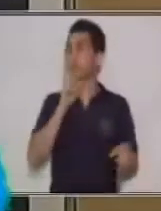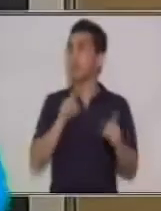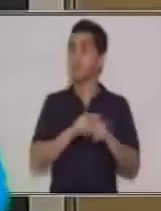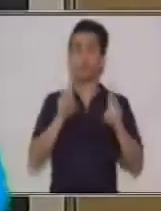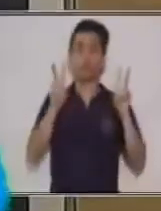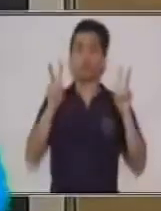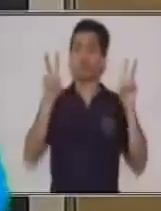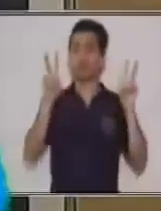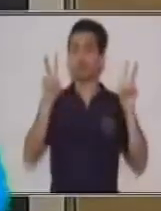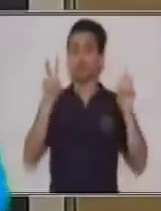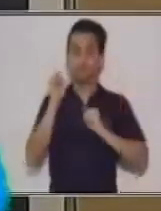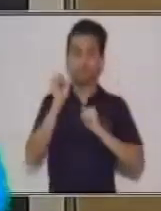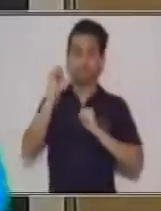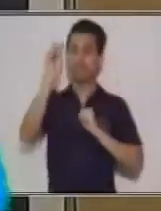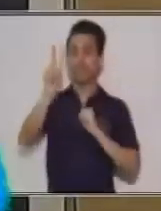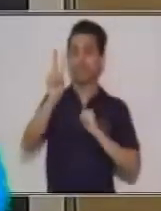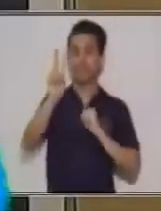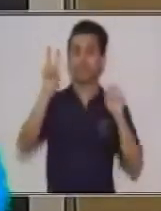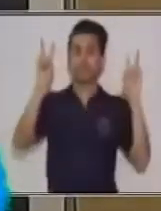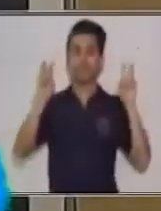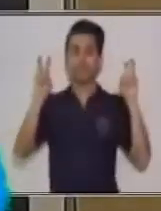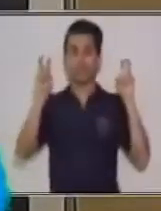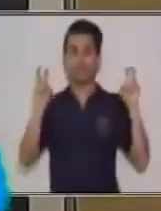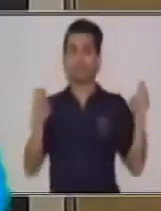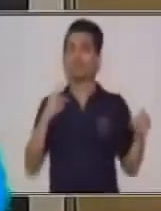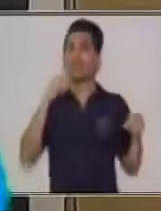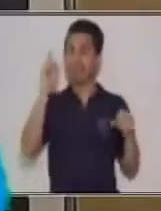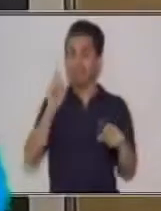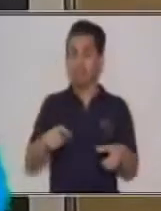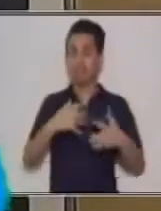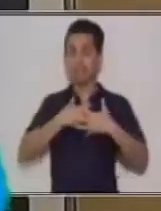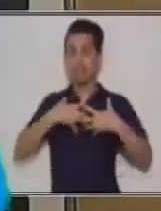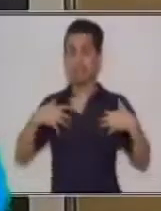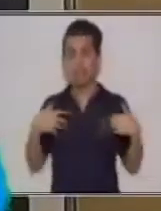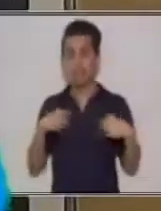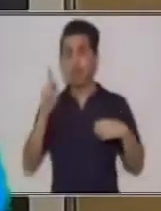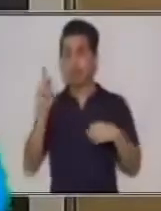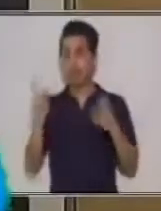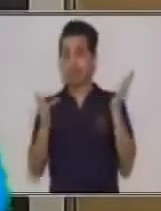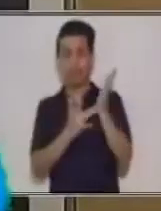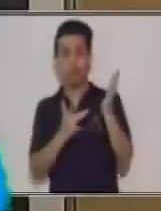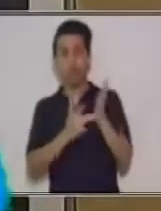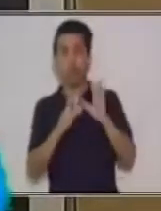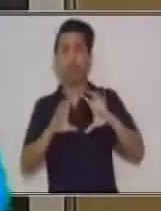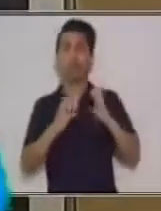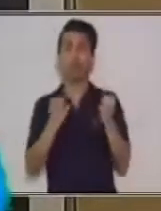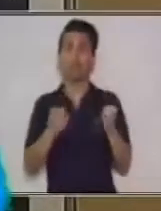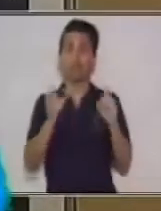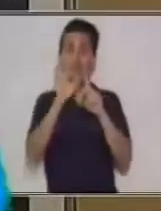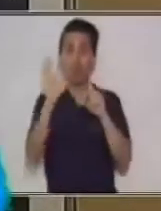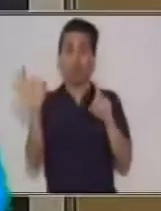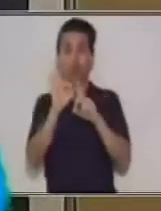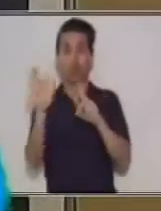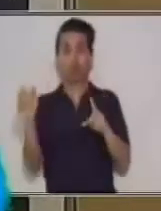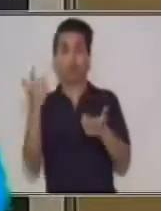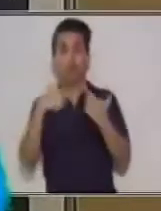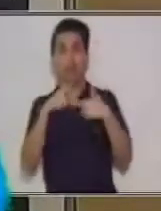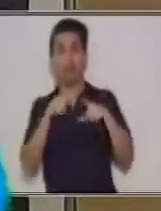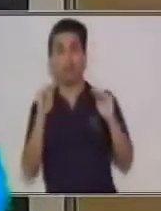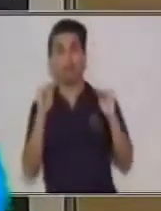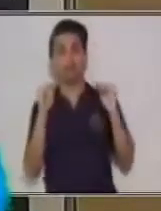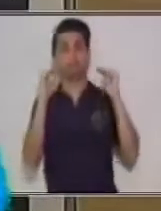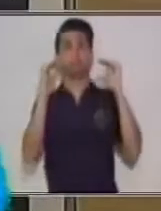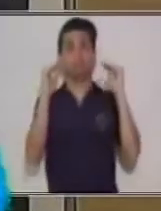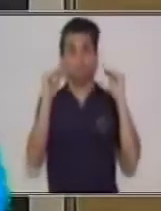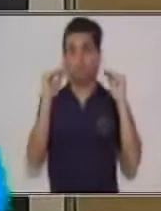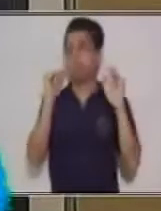específico. Deben de ser científicos, tecnológicos, por ende, el nivel de lenguaje que usted debe de utilizar en este tipo de discurso